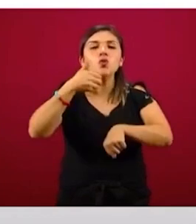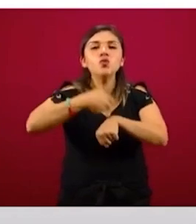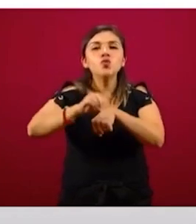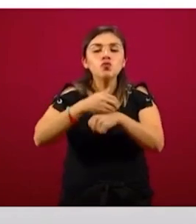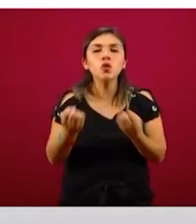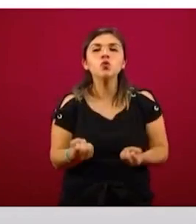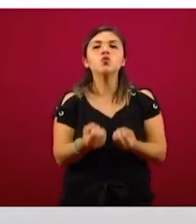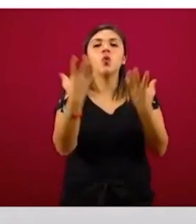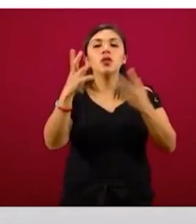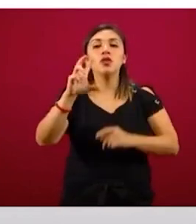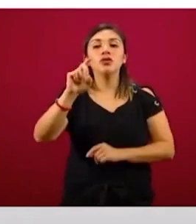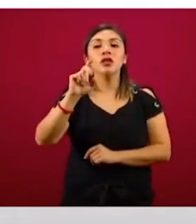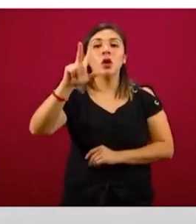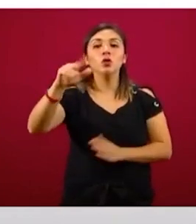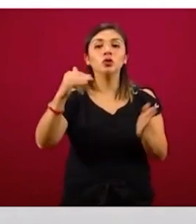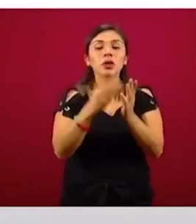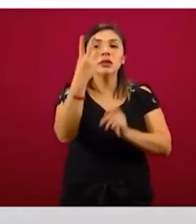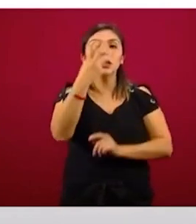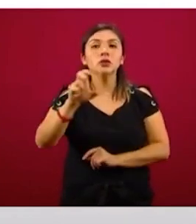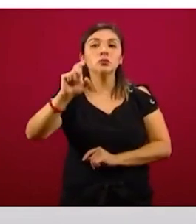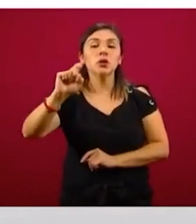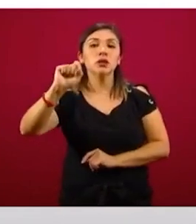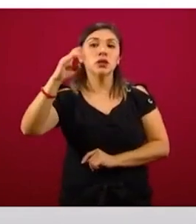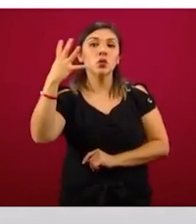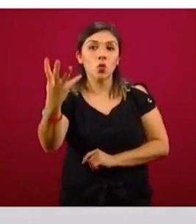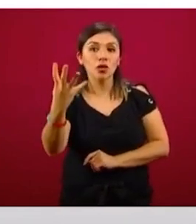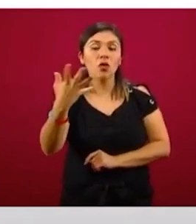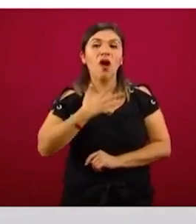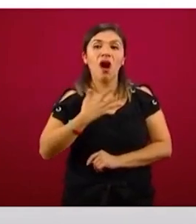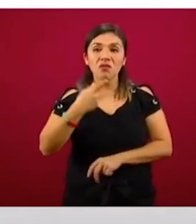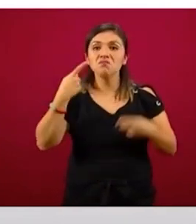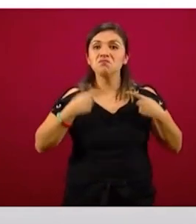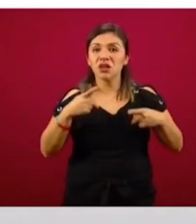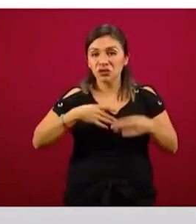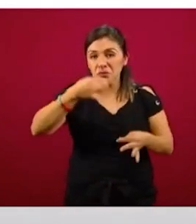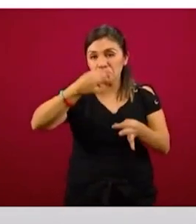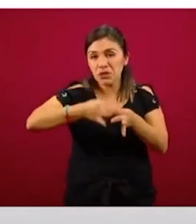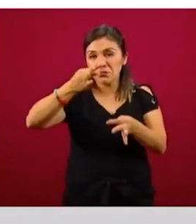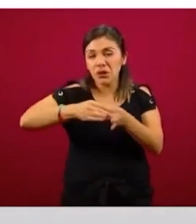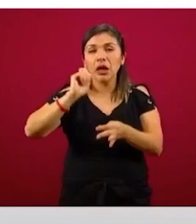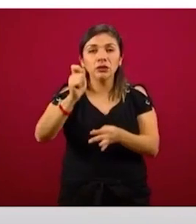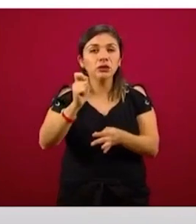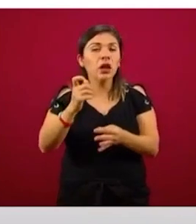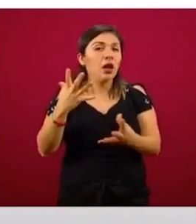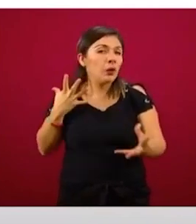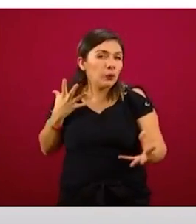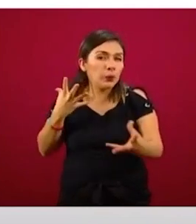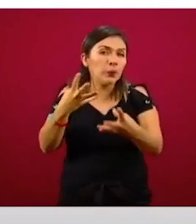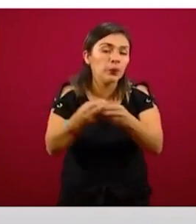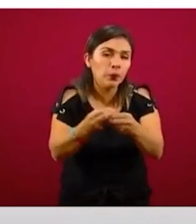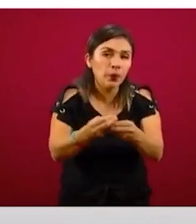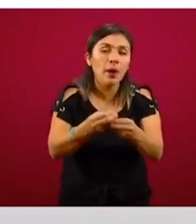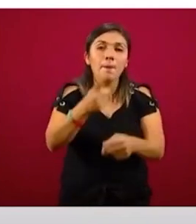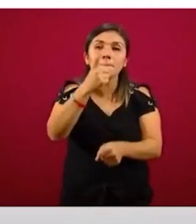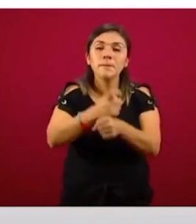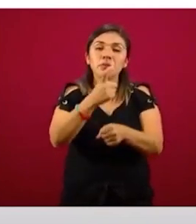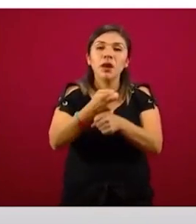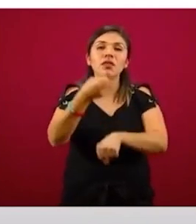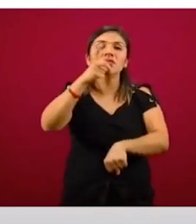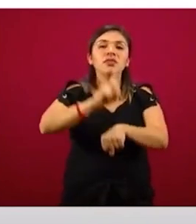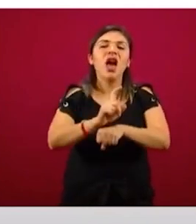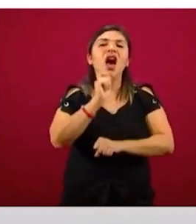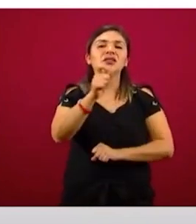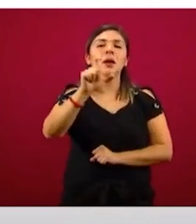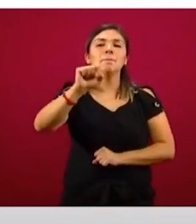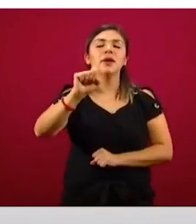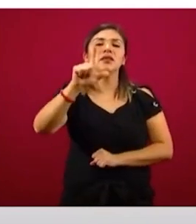mil 324 los casos confirmados, recordando que estos son los casos acumulados desde el 27